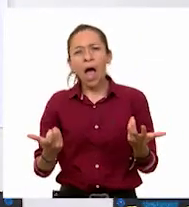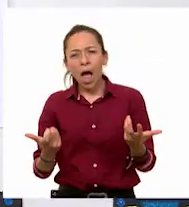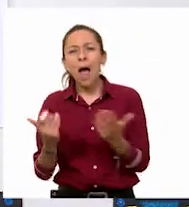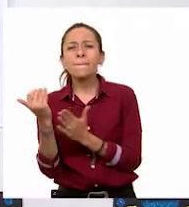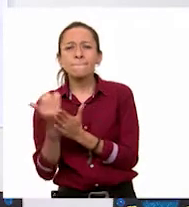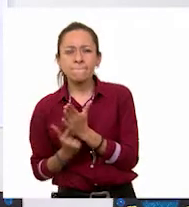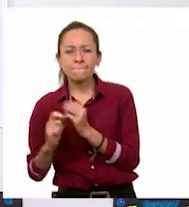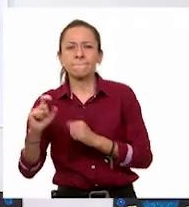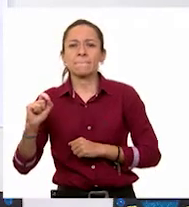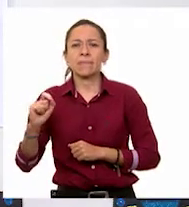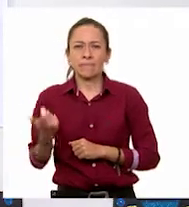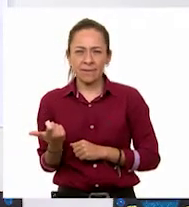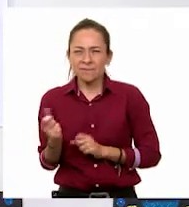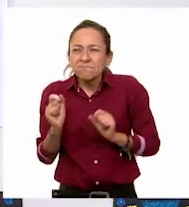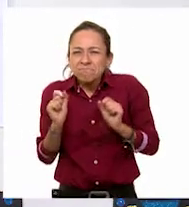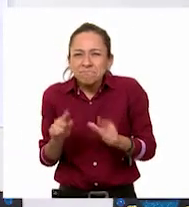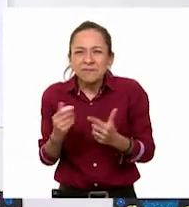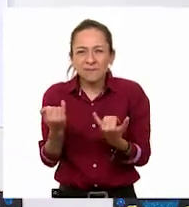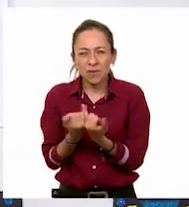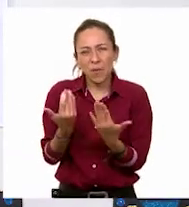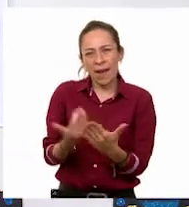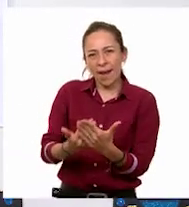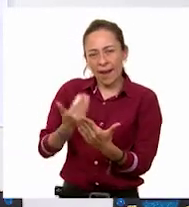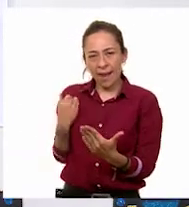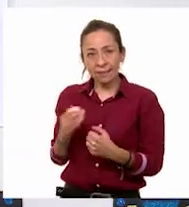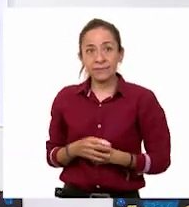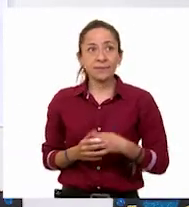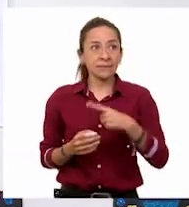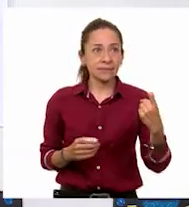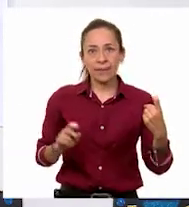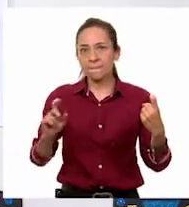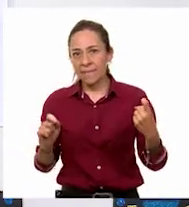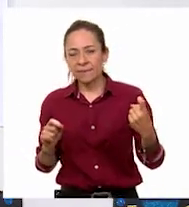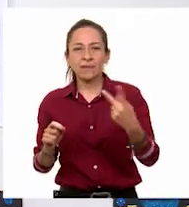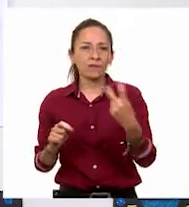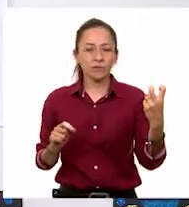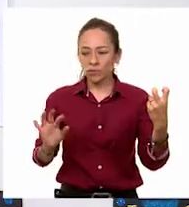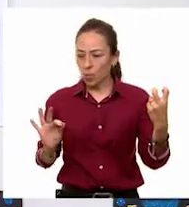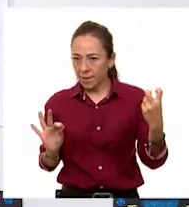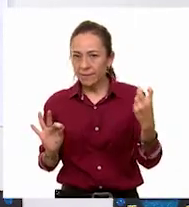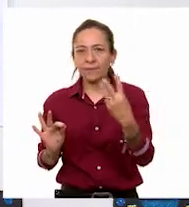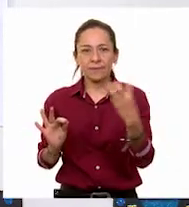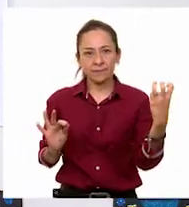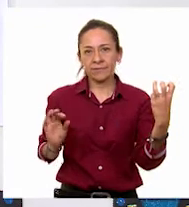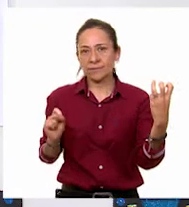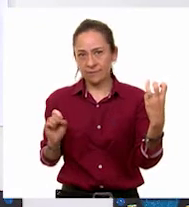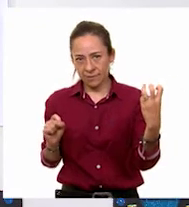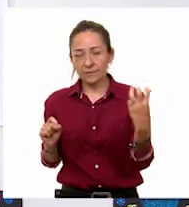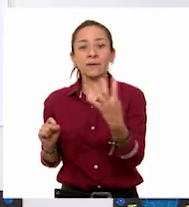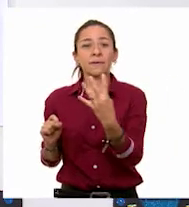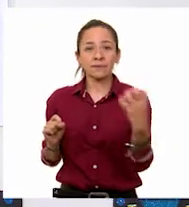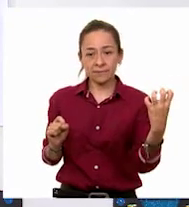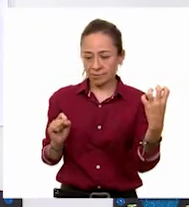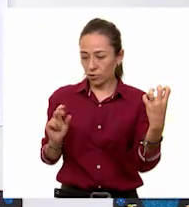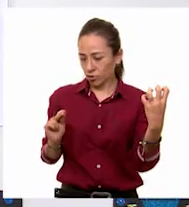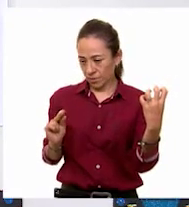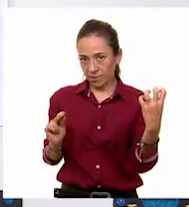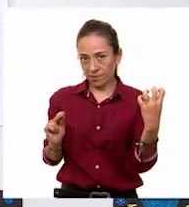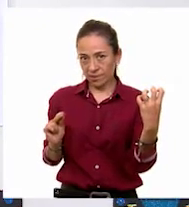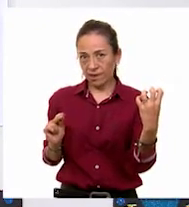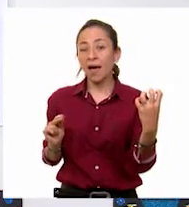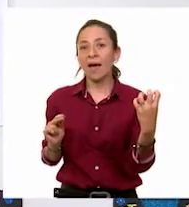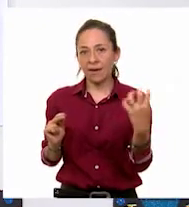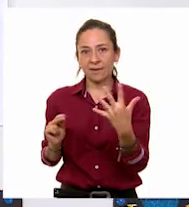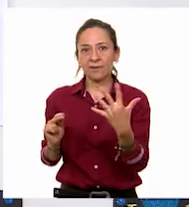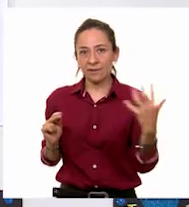es lo que desglosamos hace un momento. De 100 sería 20 pesos, de 200 son 40, de 300 son 60, de 400 son 80 y